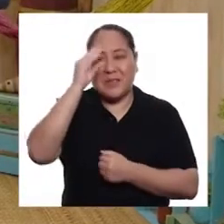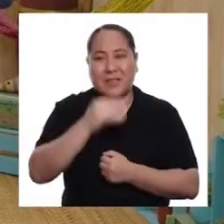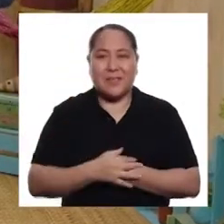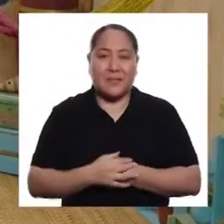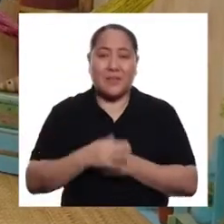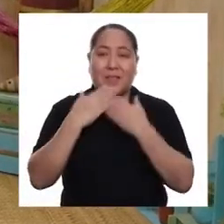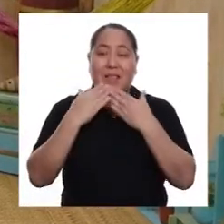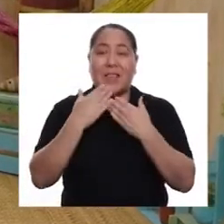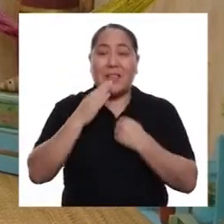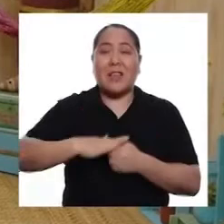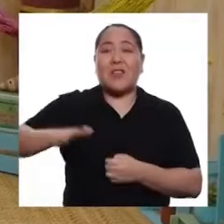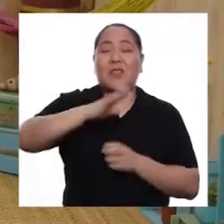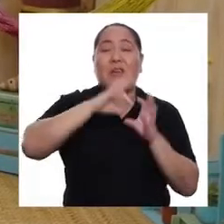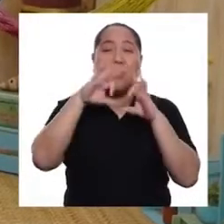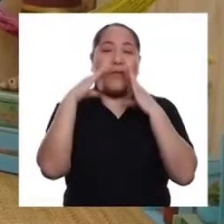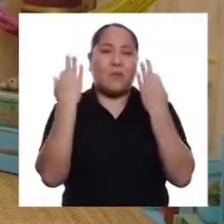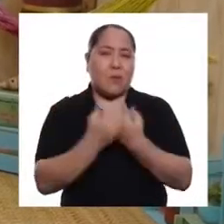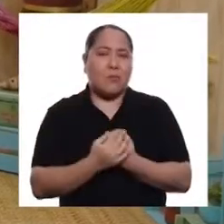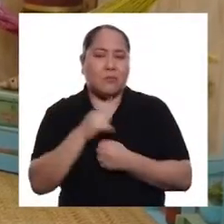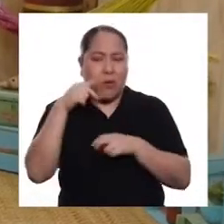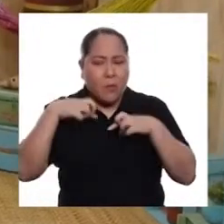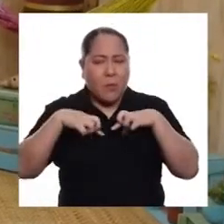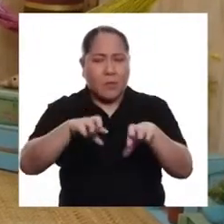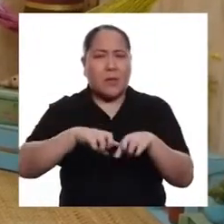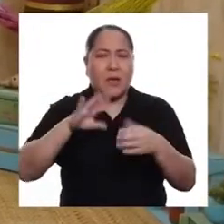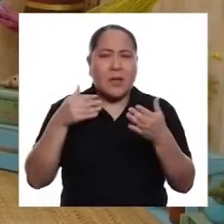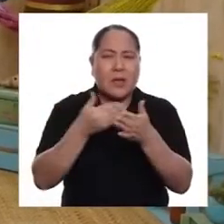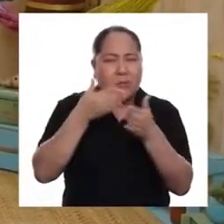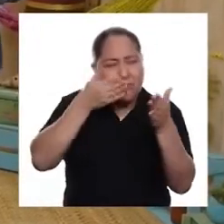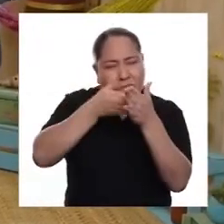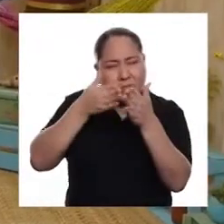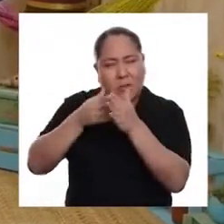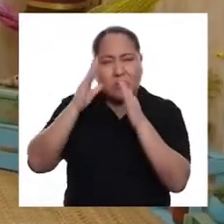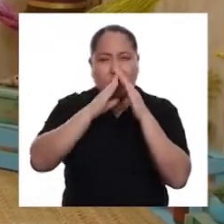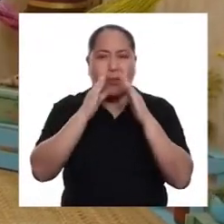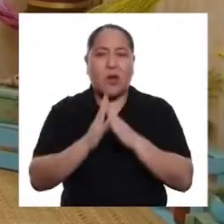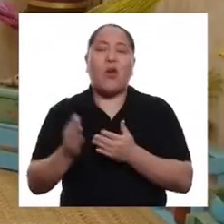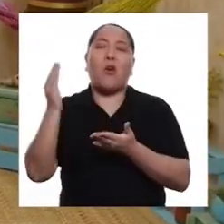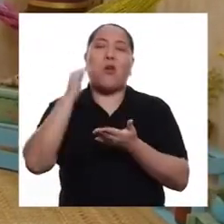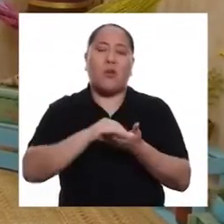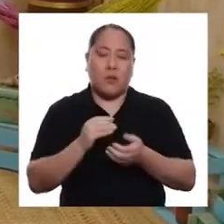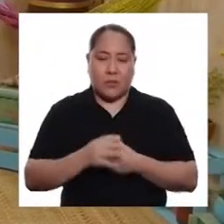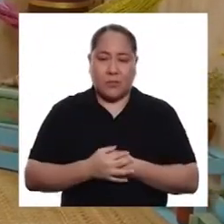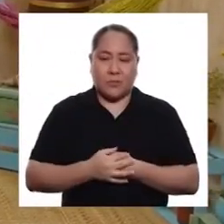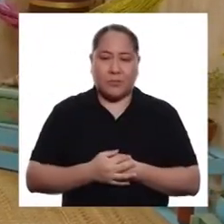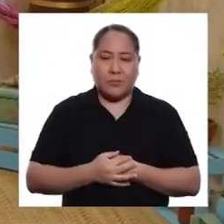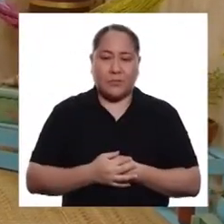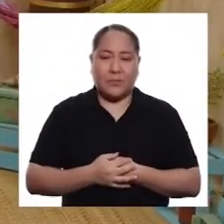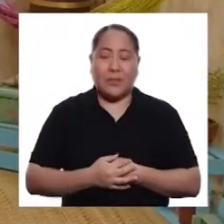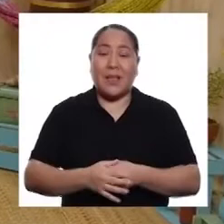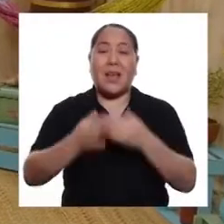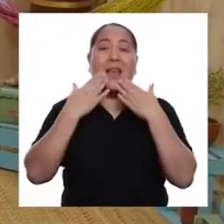bien, chicas y chicos! Gracias a todas las familias por habernos permitido llegar a sus hogares una vez más.